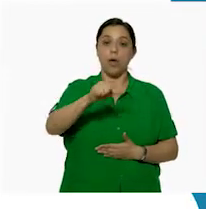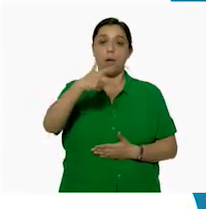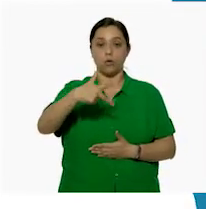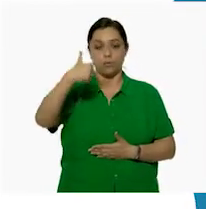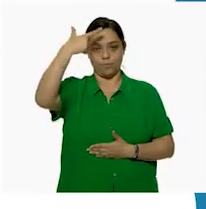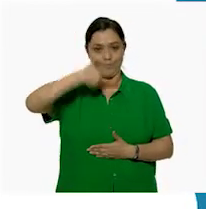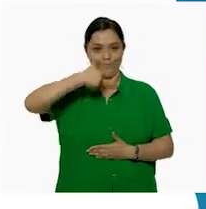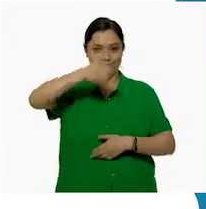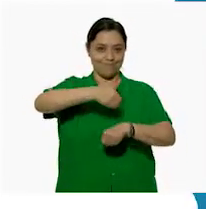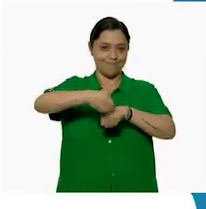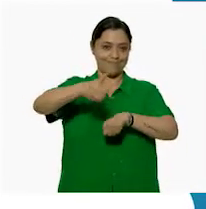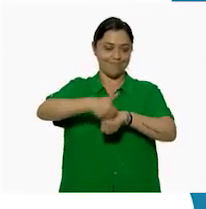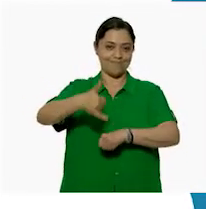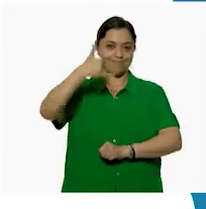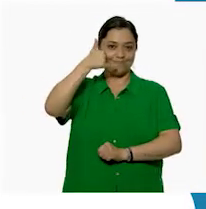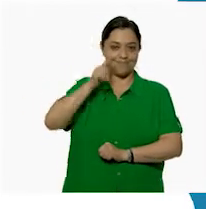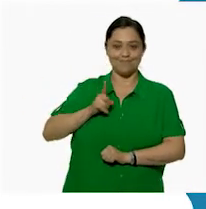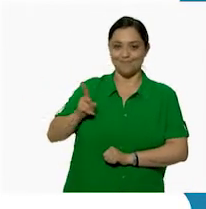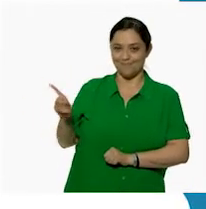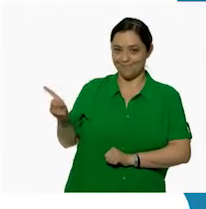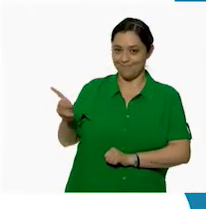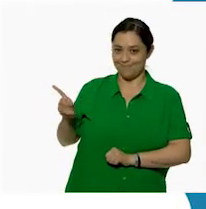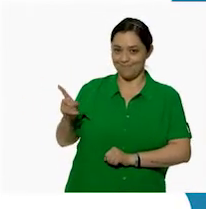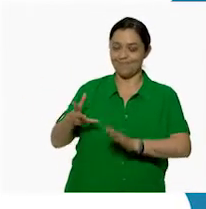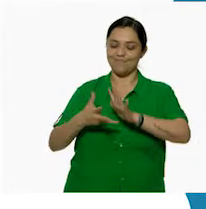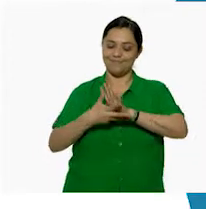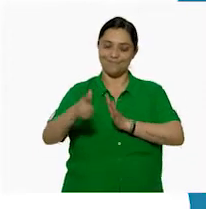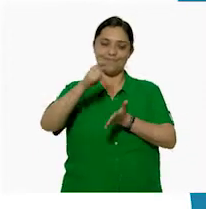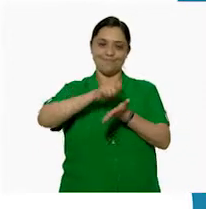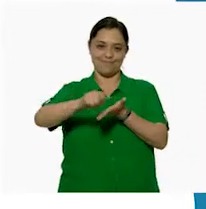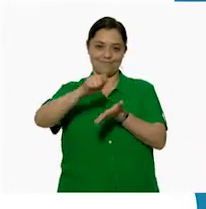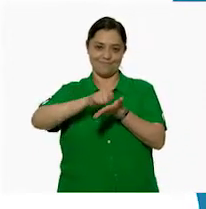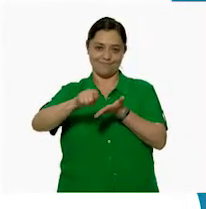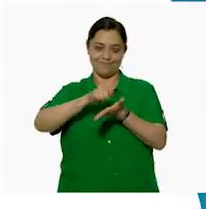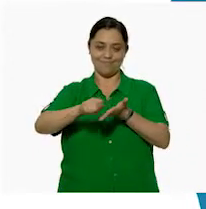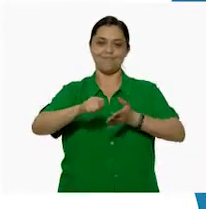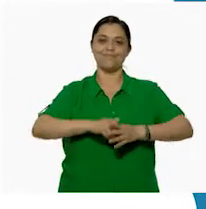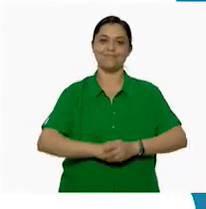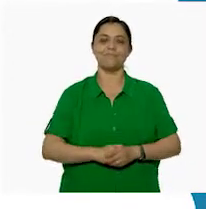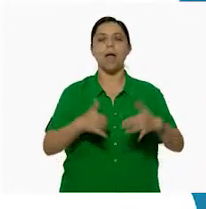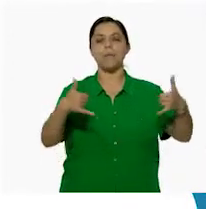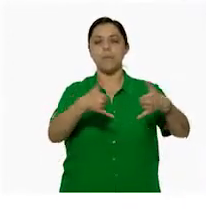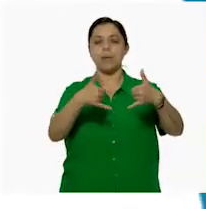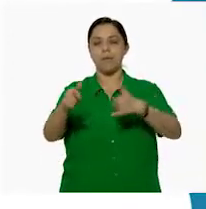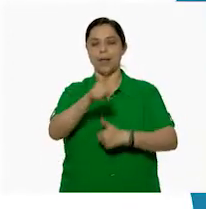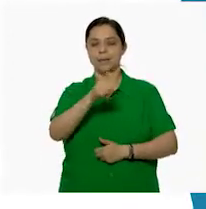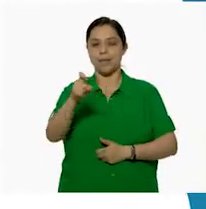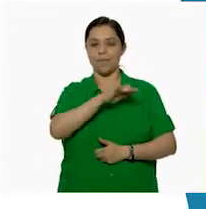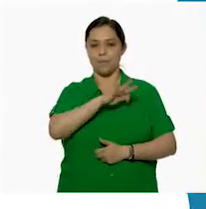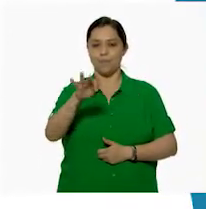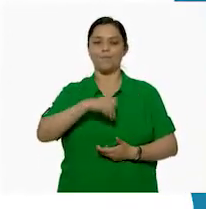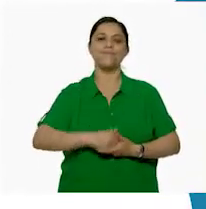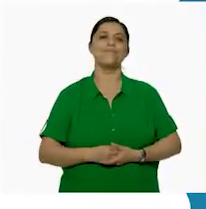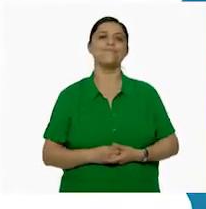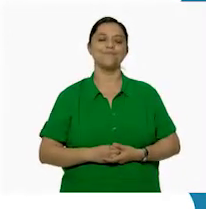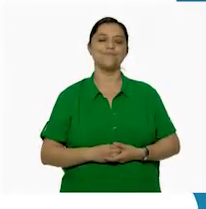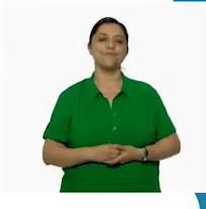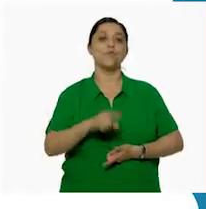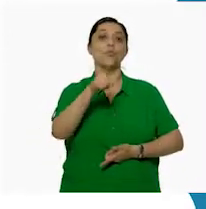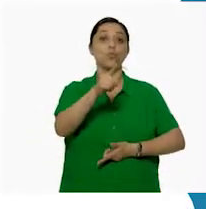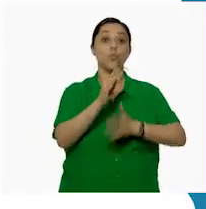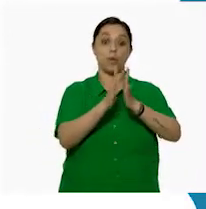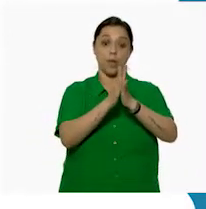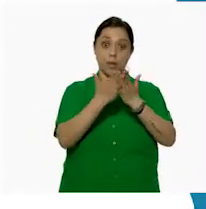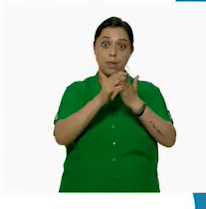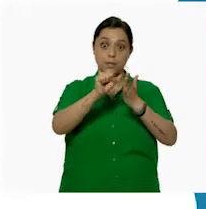teléfono 5541-7204-13, con 100 líneas. También puedes